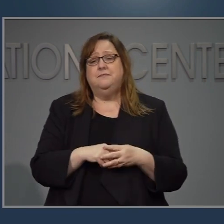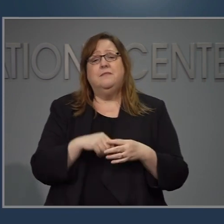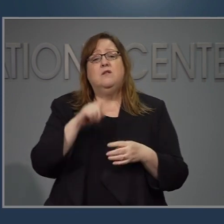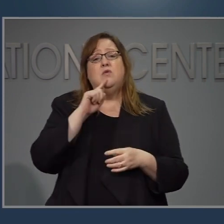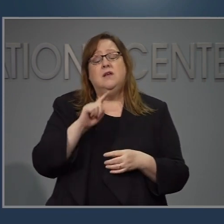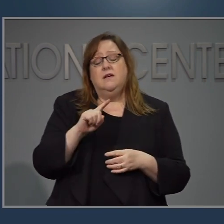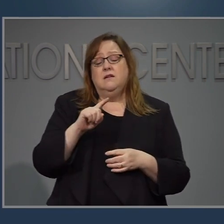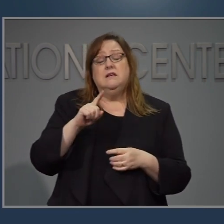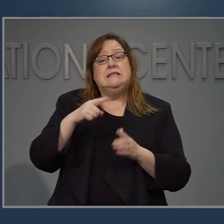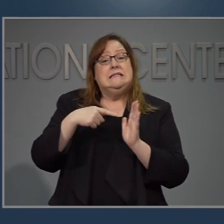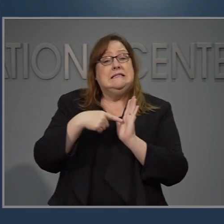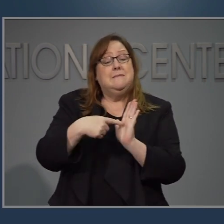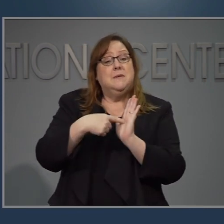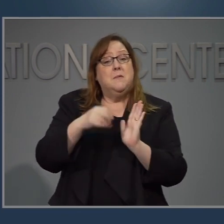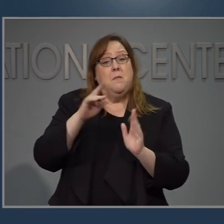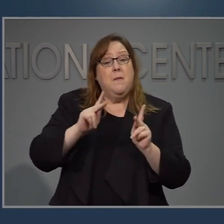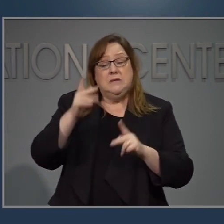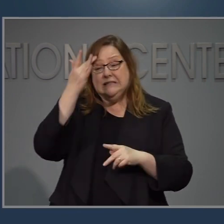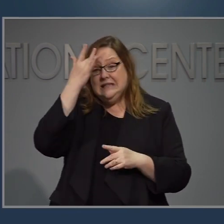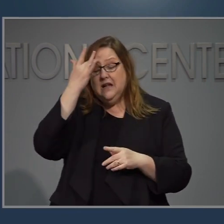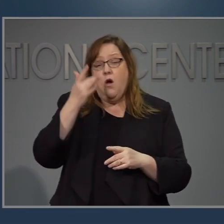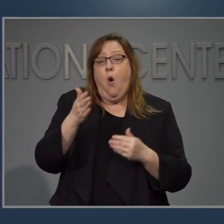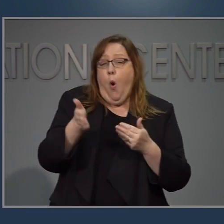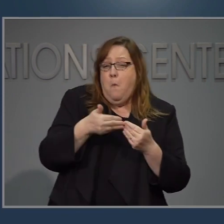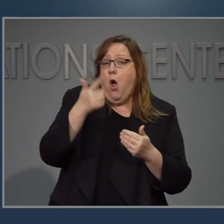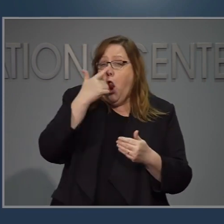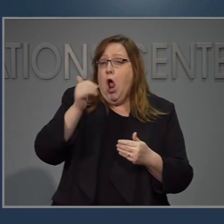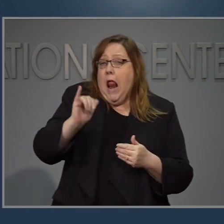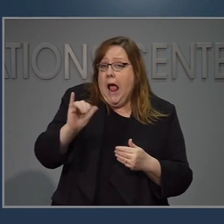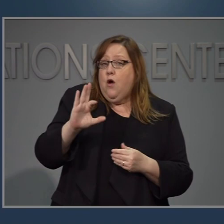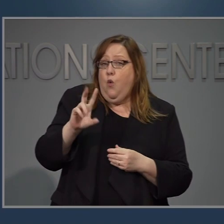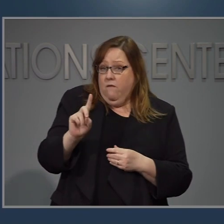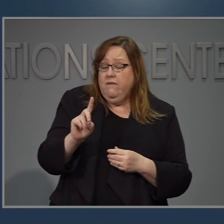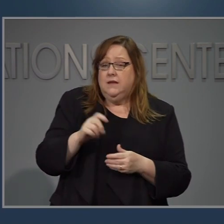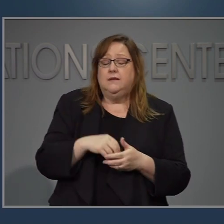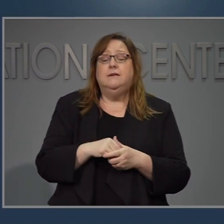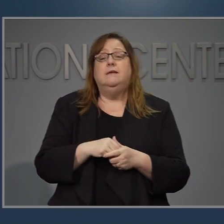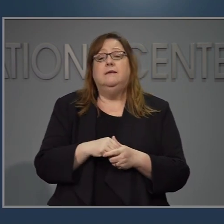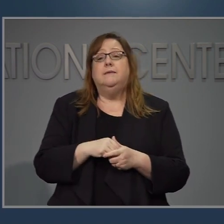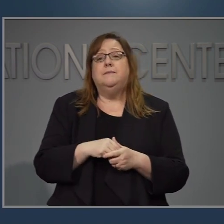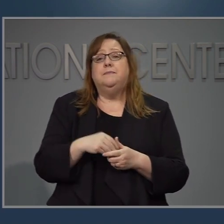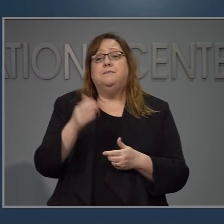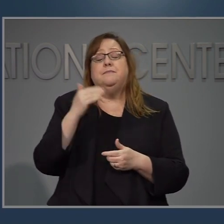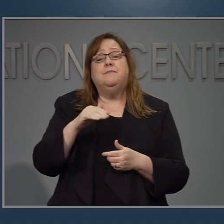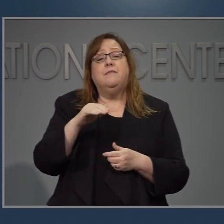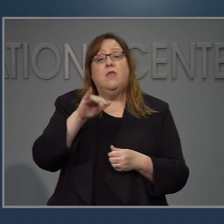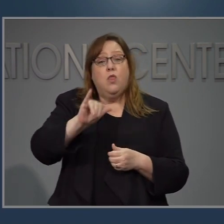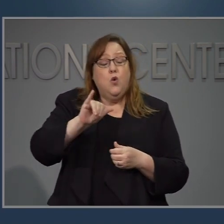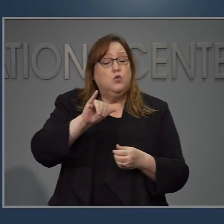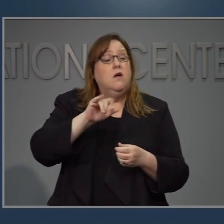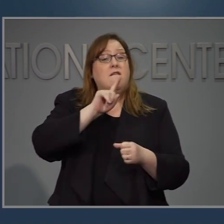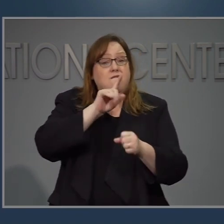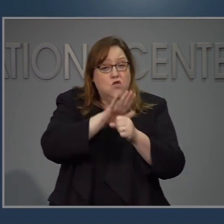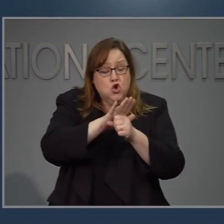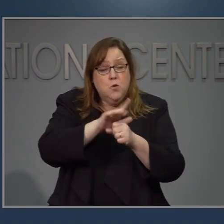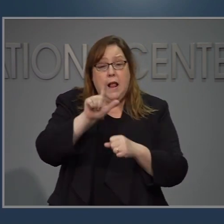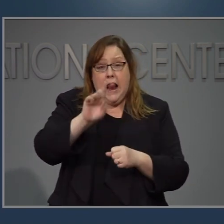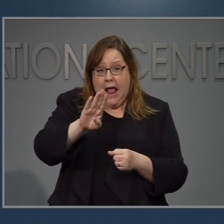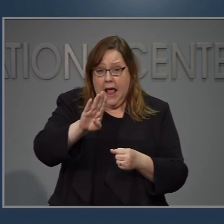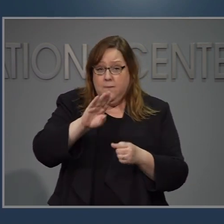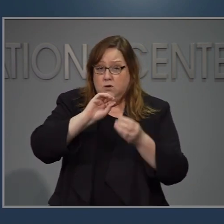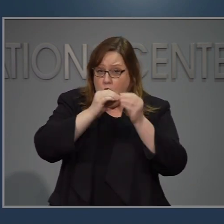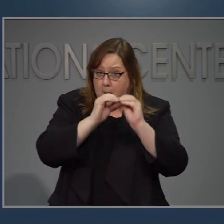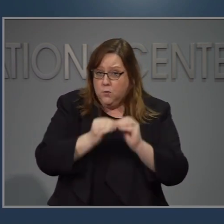casos confirmados por laboratorio, pruebas positivas como porcentaje del total de pruebas y las hospitalizaciones. Estos indicadores fueron